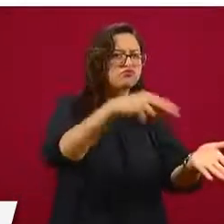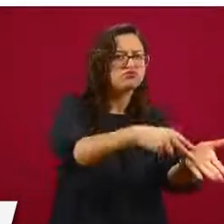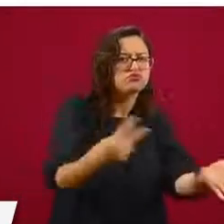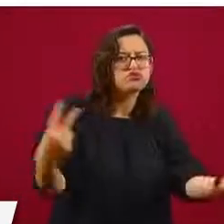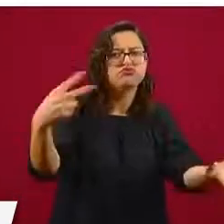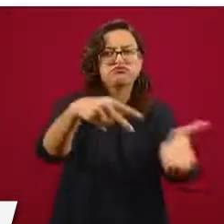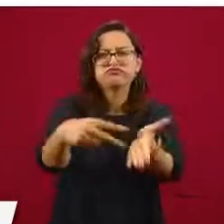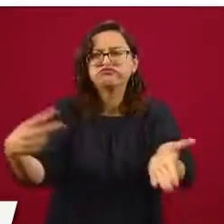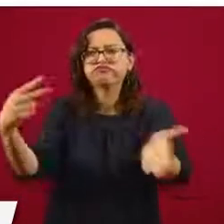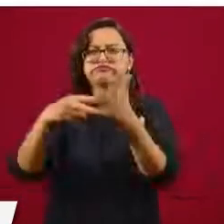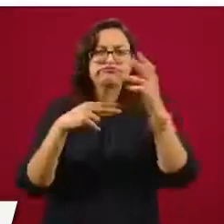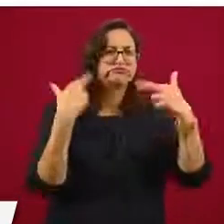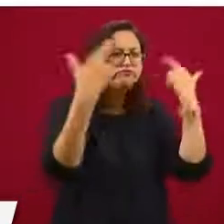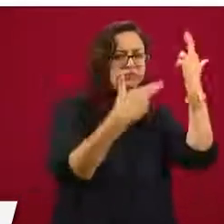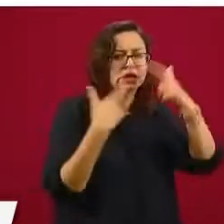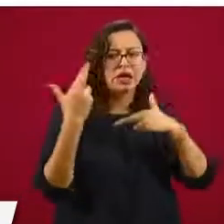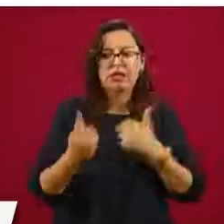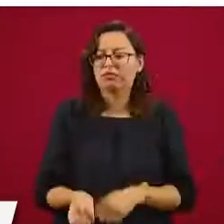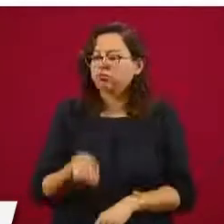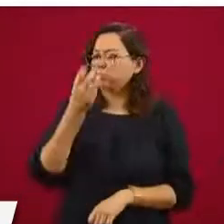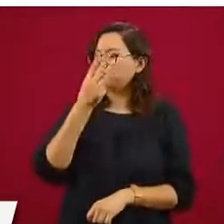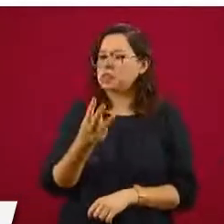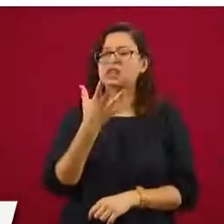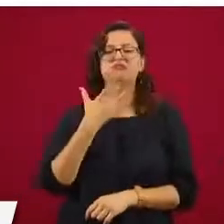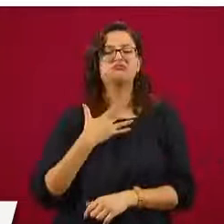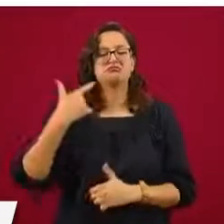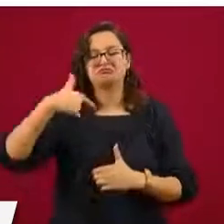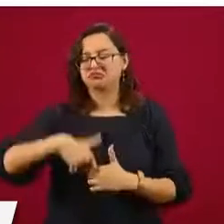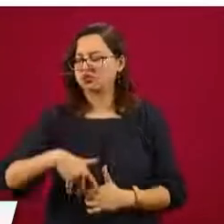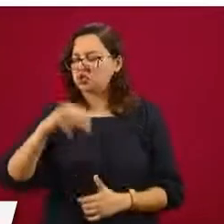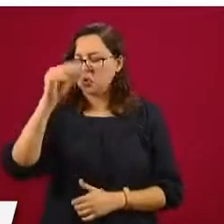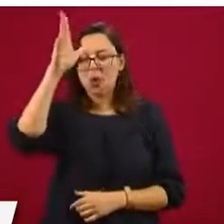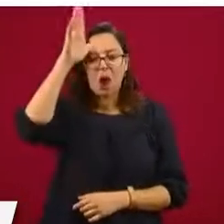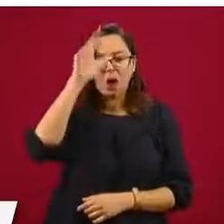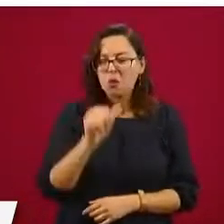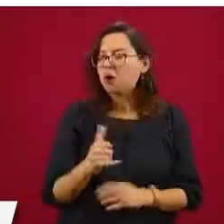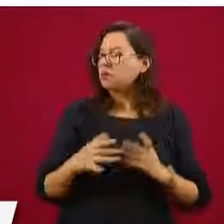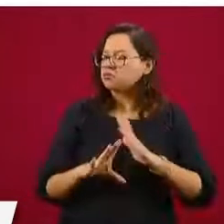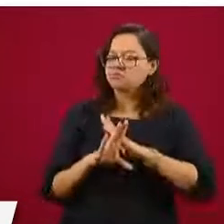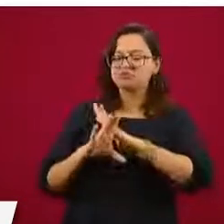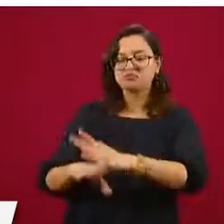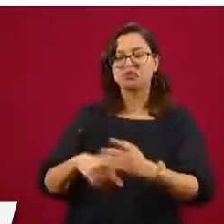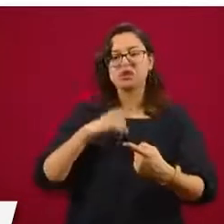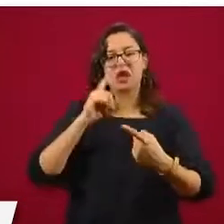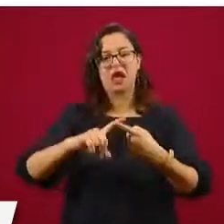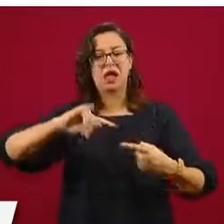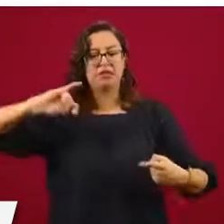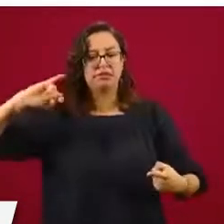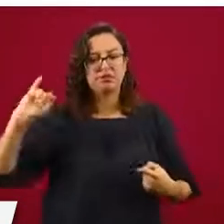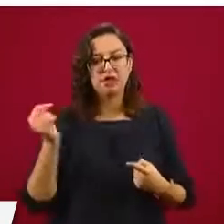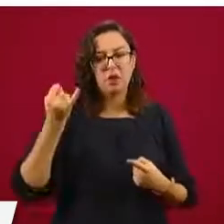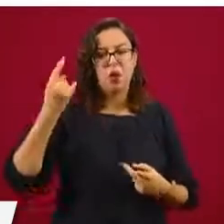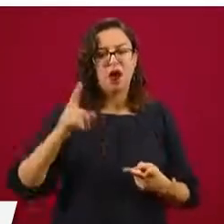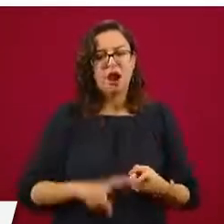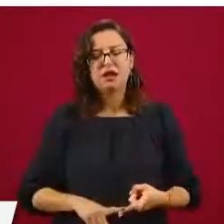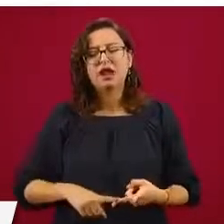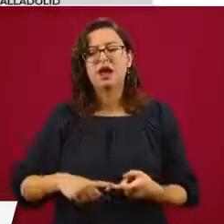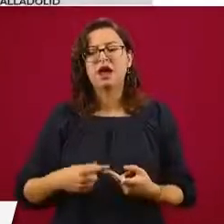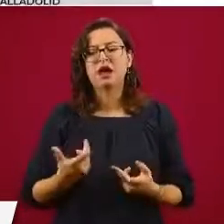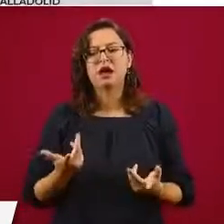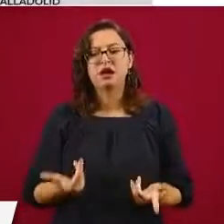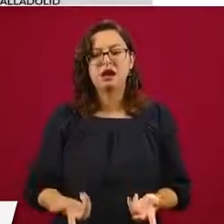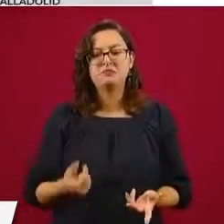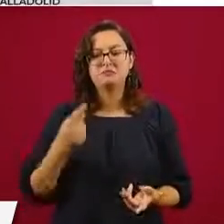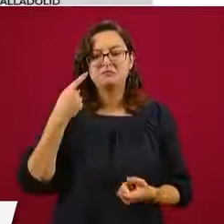una gasolinera de Ignacio Ortega Becerra en Tijuana, Baja California, en Libramiento Paseo de la República,